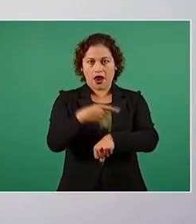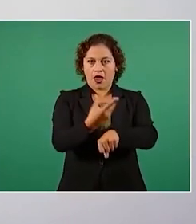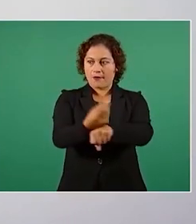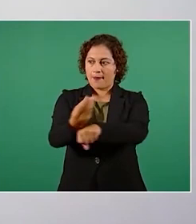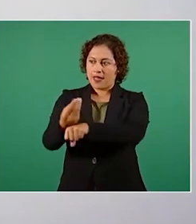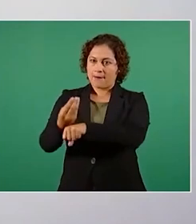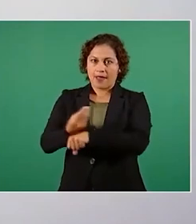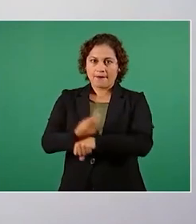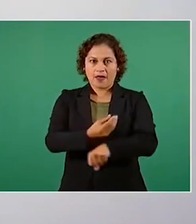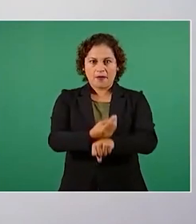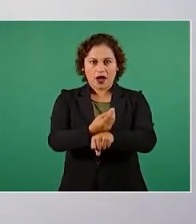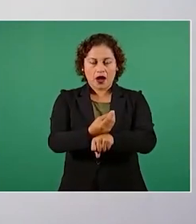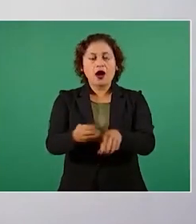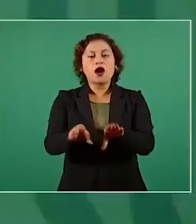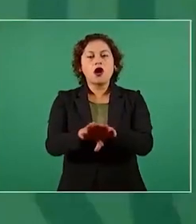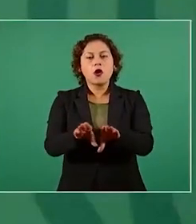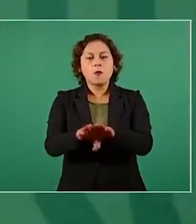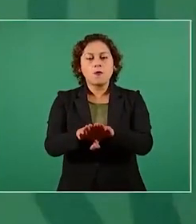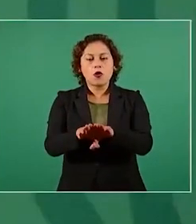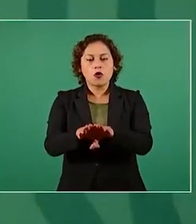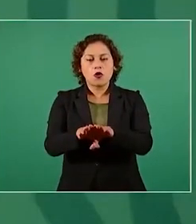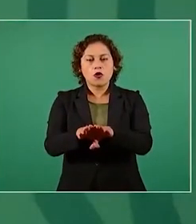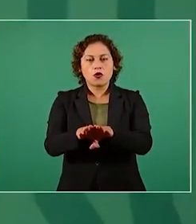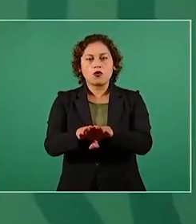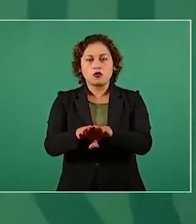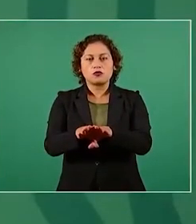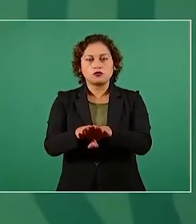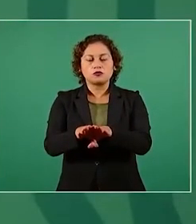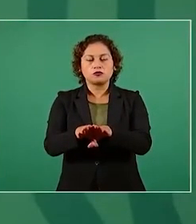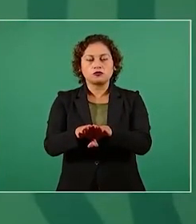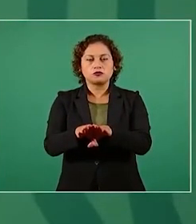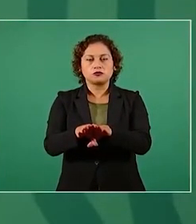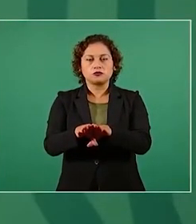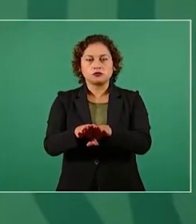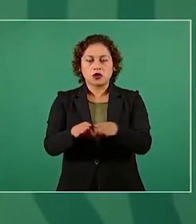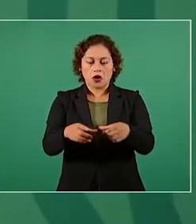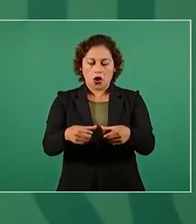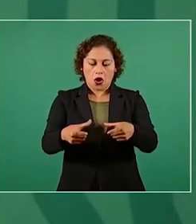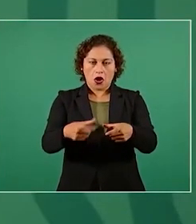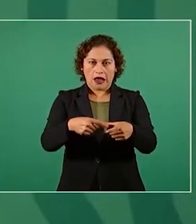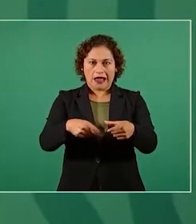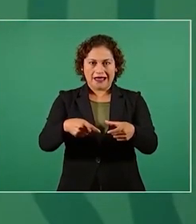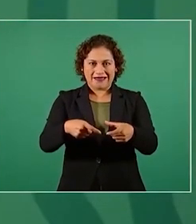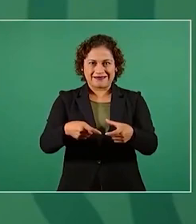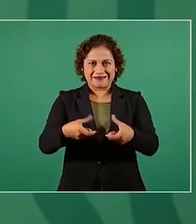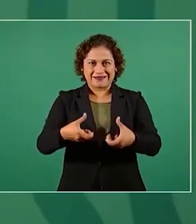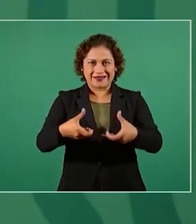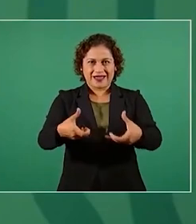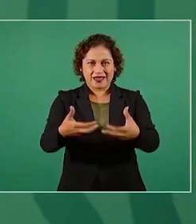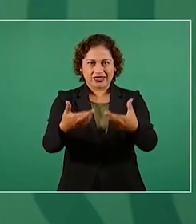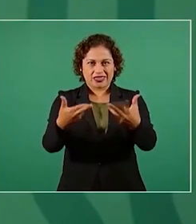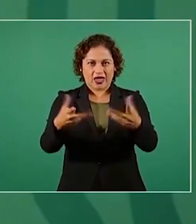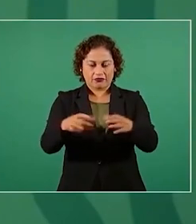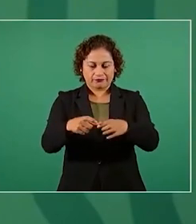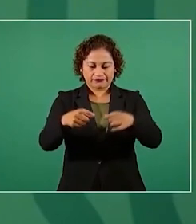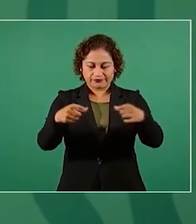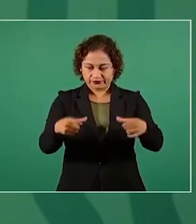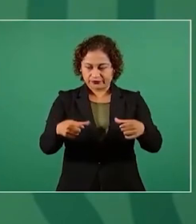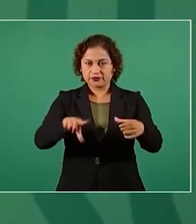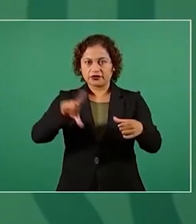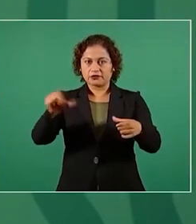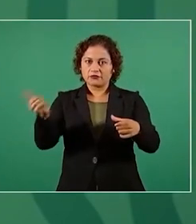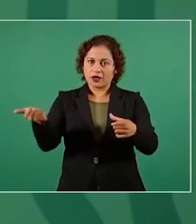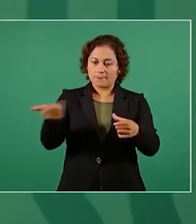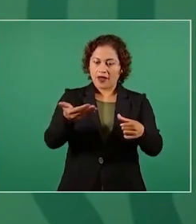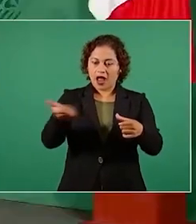poniendo tierra y un poco de emulsión asáltica y vienen de nuevo